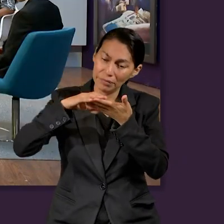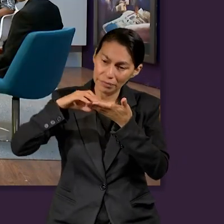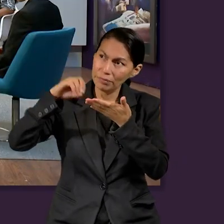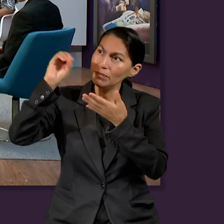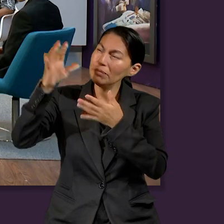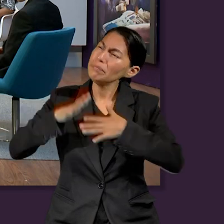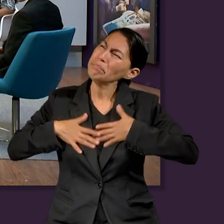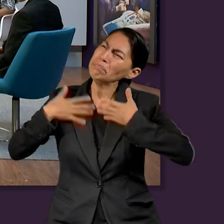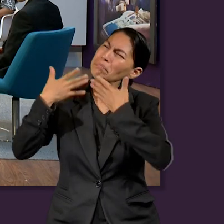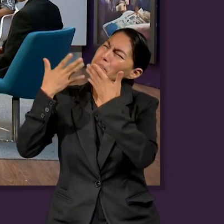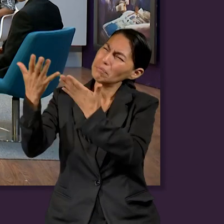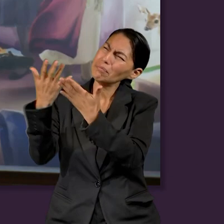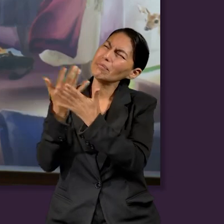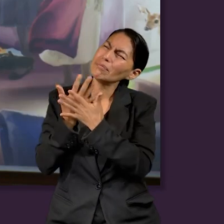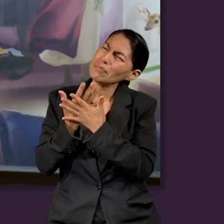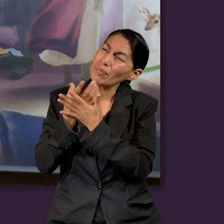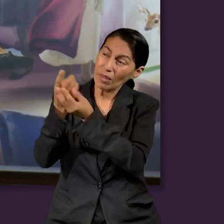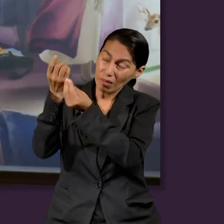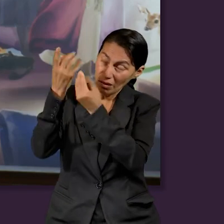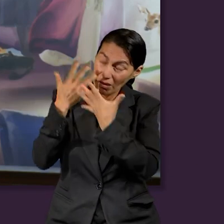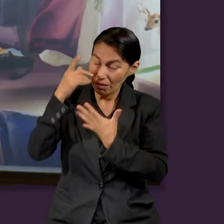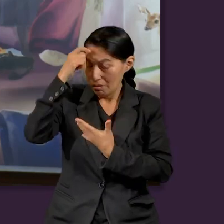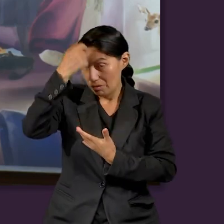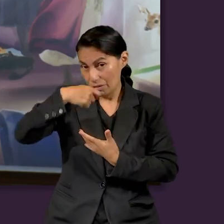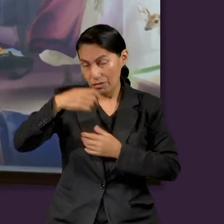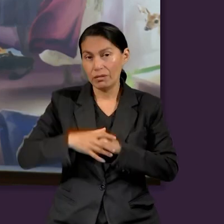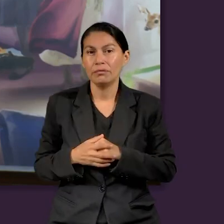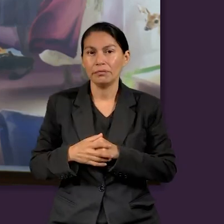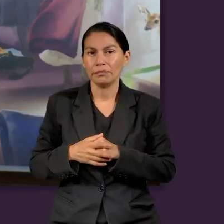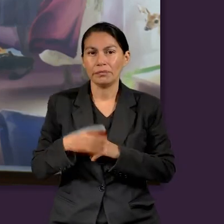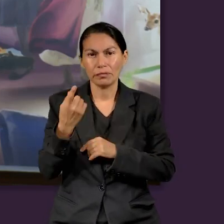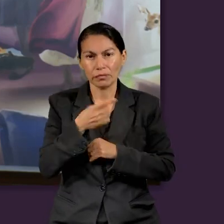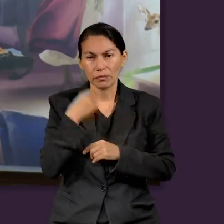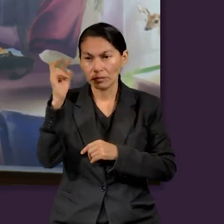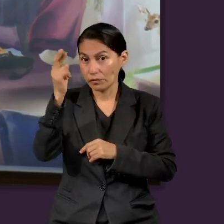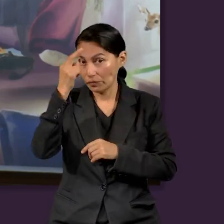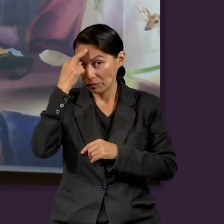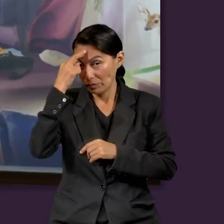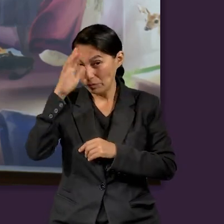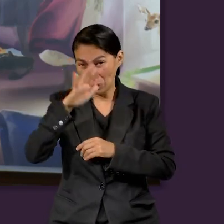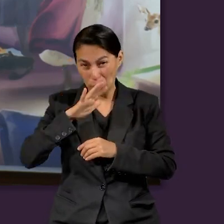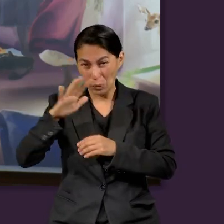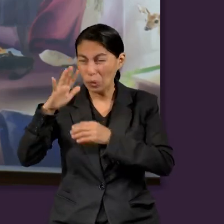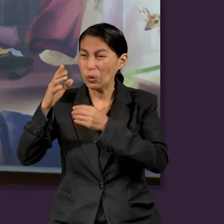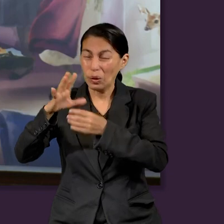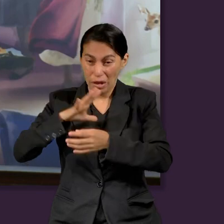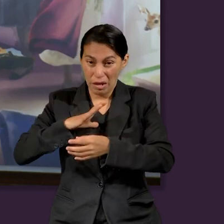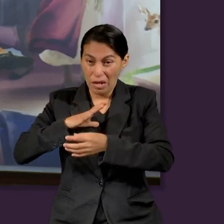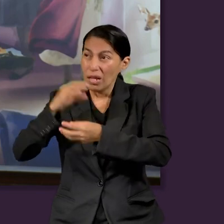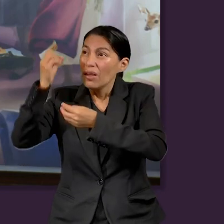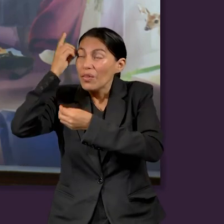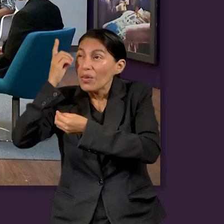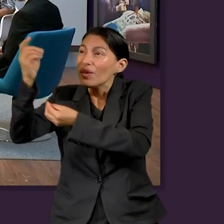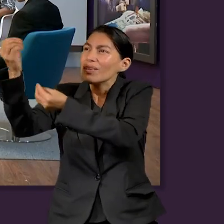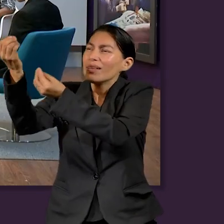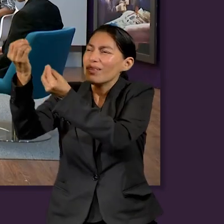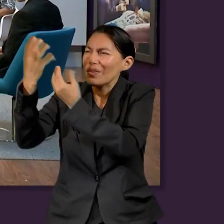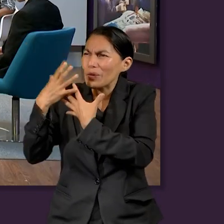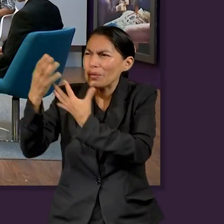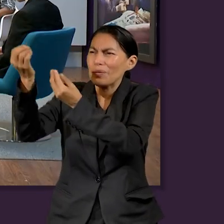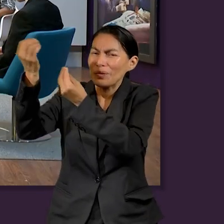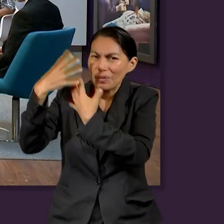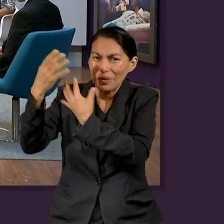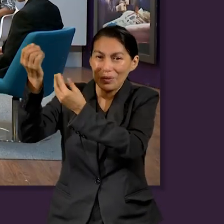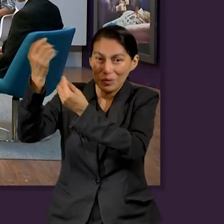devolver a Dios, a esperar en Dios, porque reconocemos con esto que las bendiciones son de Él. Que lo que nosotros tenemos fue